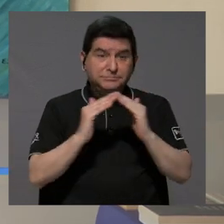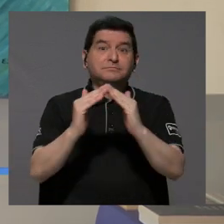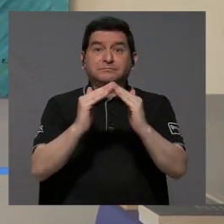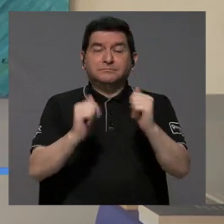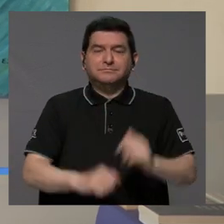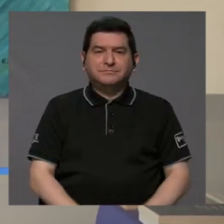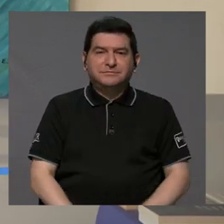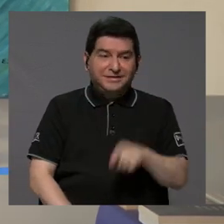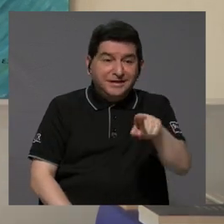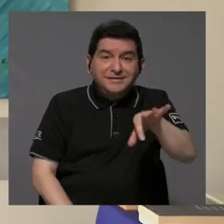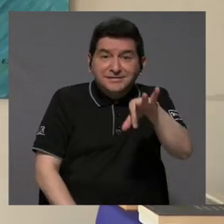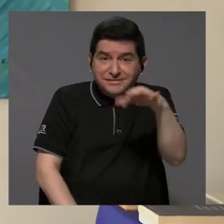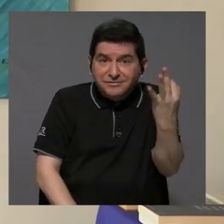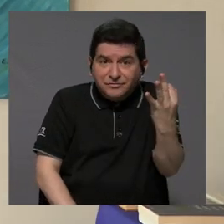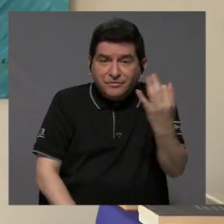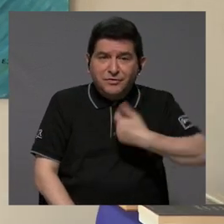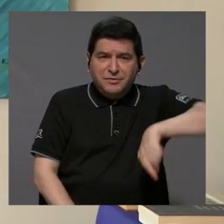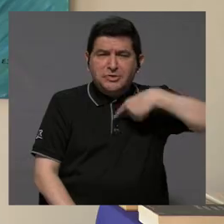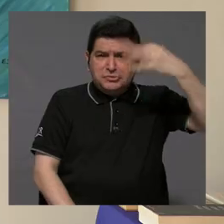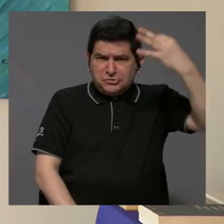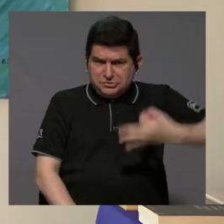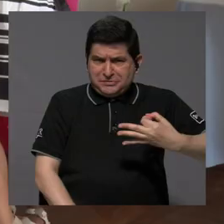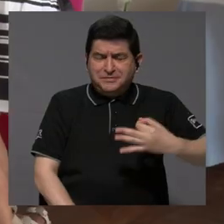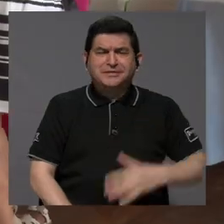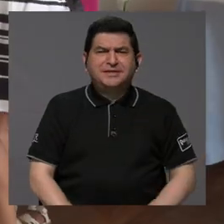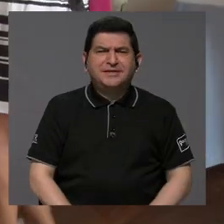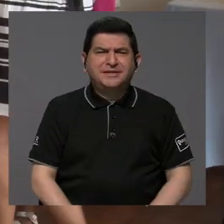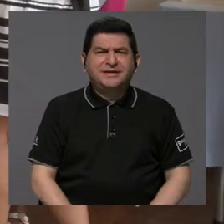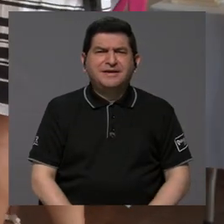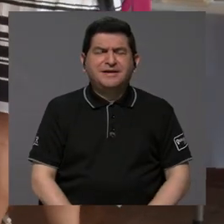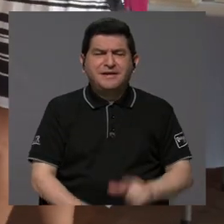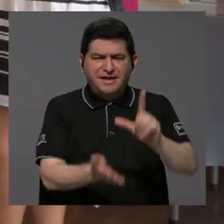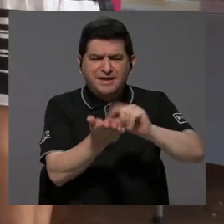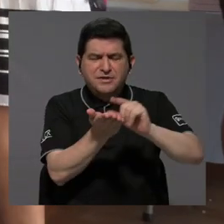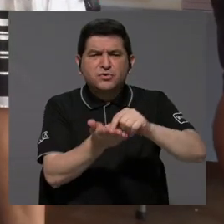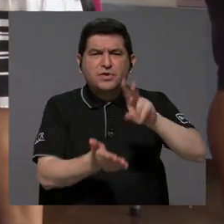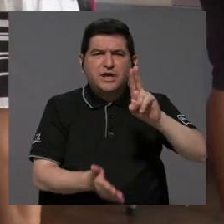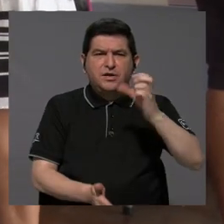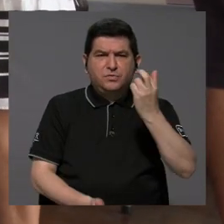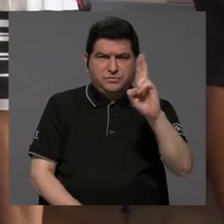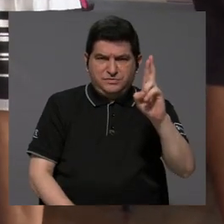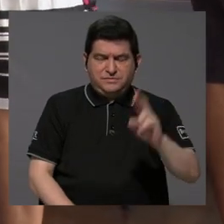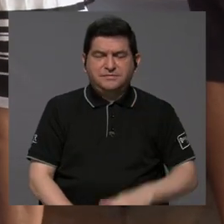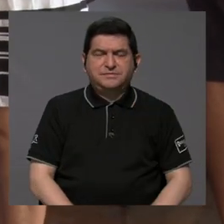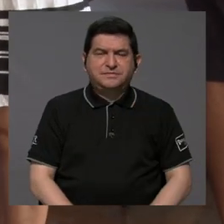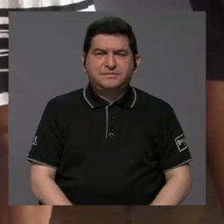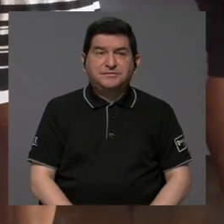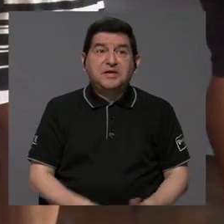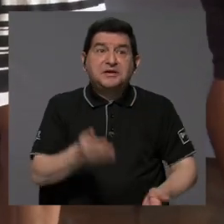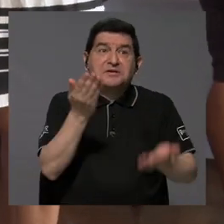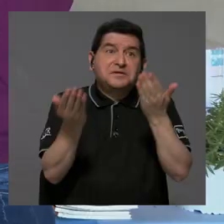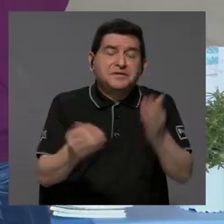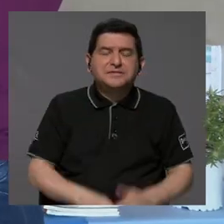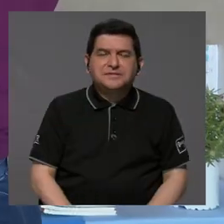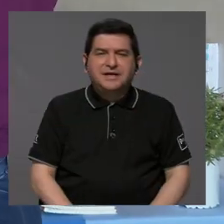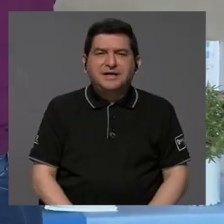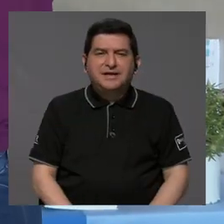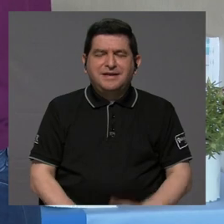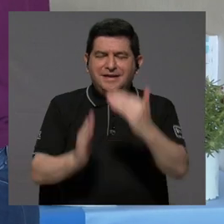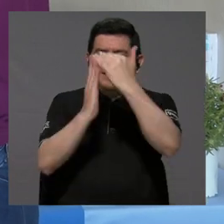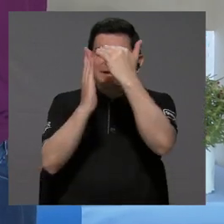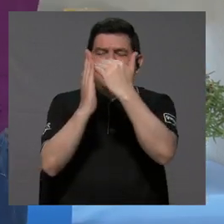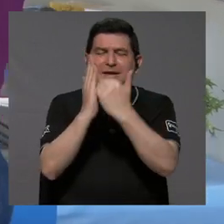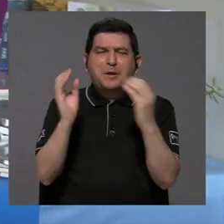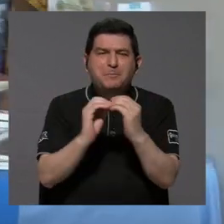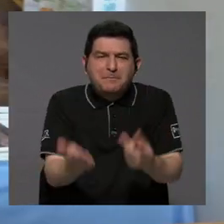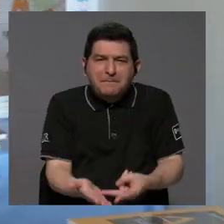comunitario. Y en ese sentido, nos parecía que, siendo la editorial de la Universidad de Costa Rica, probablemente la editorial que